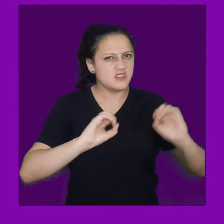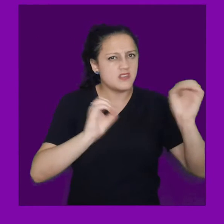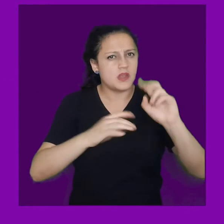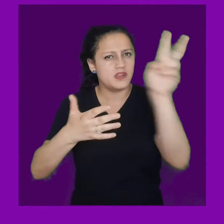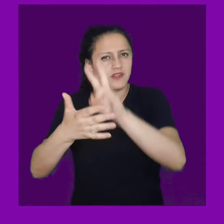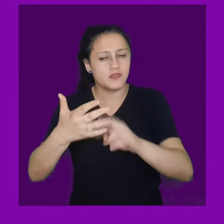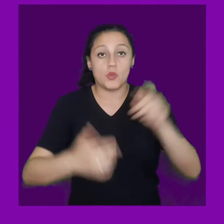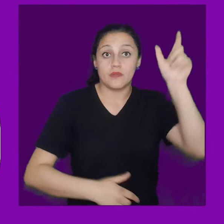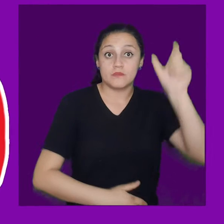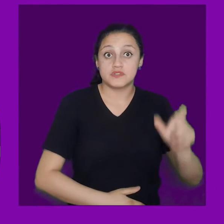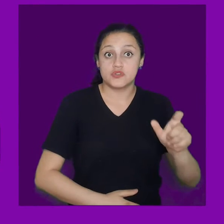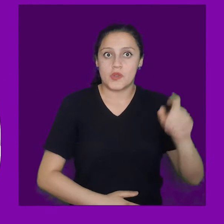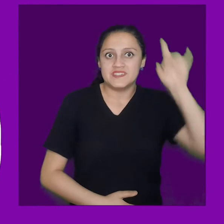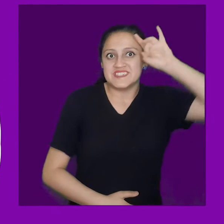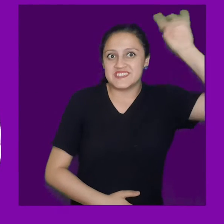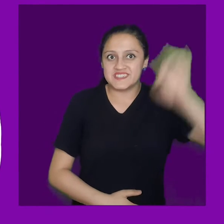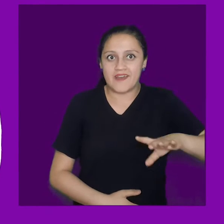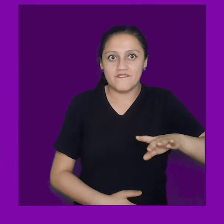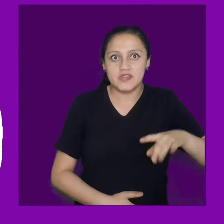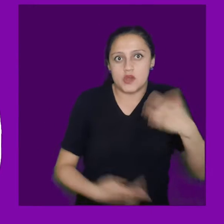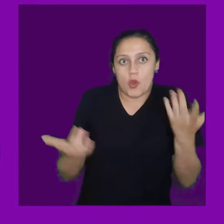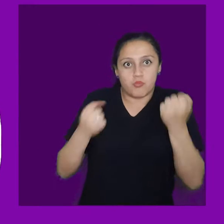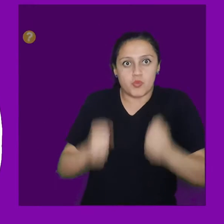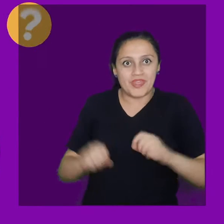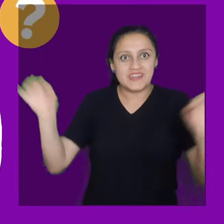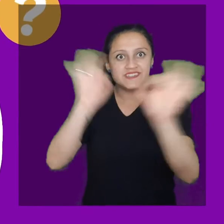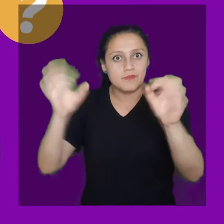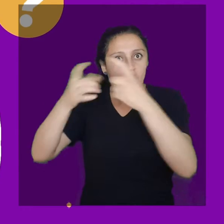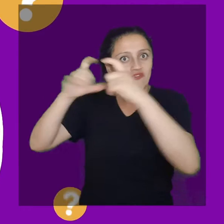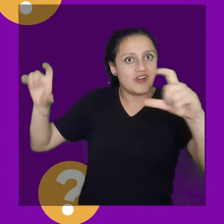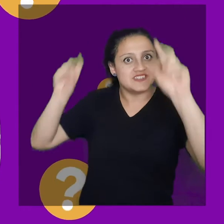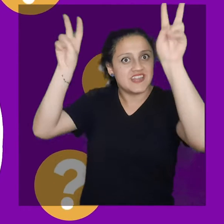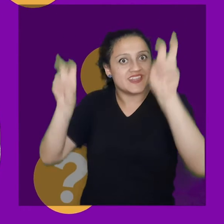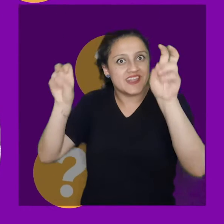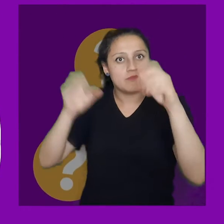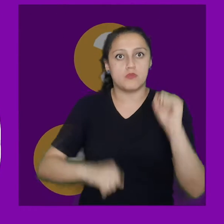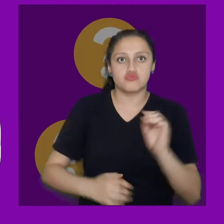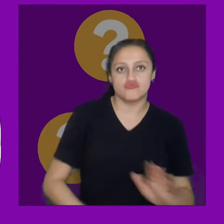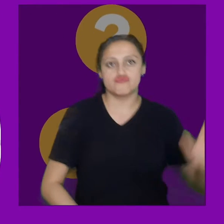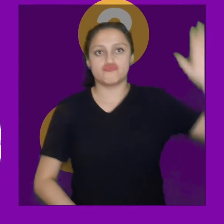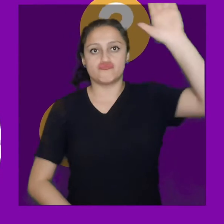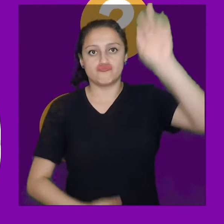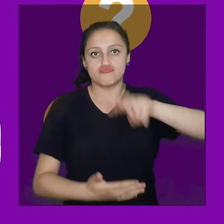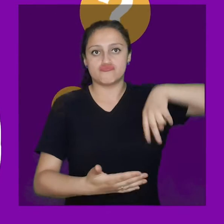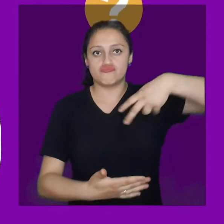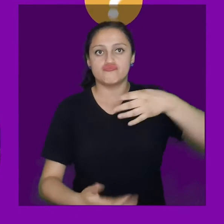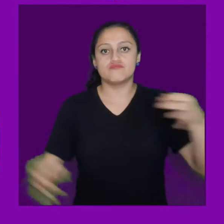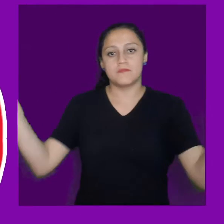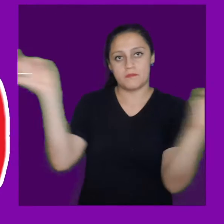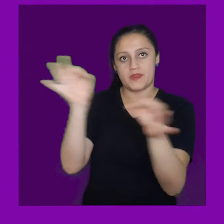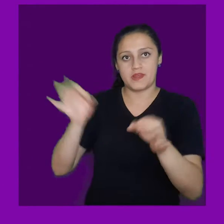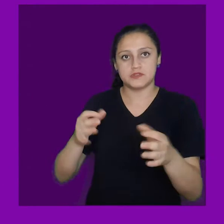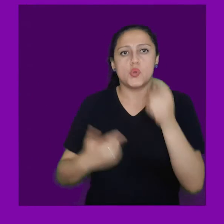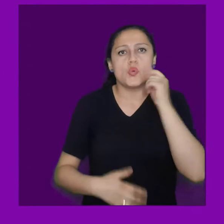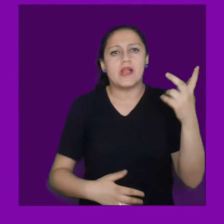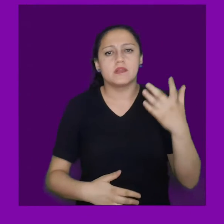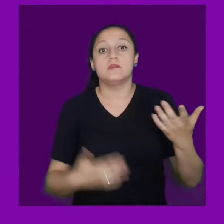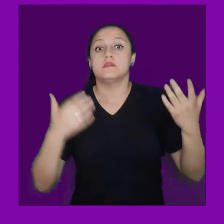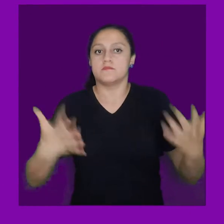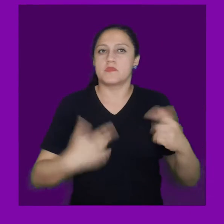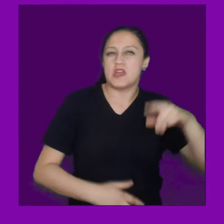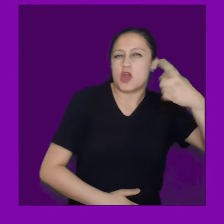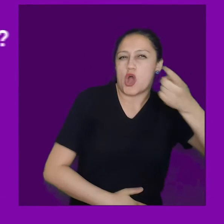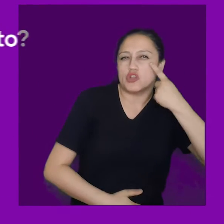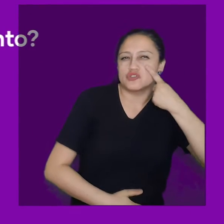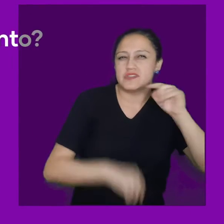Cada uno, idealmente de manera voluntaria, comenta lo que ha comprendido del fragmento. Esto es, respondiendo a preguntas tales